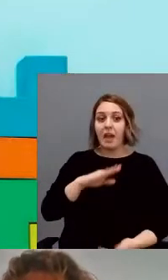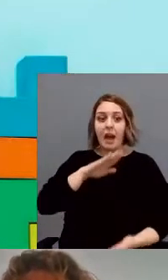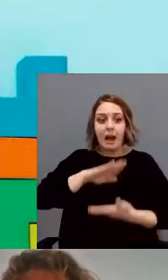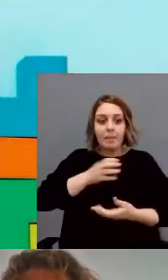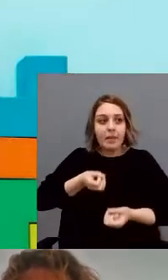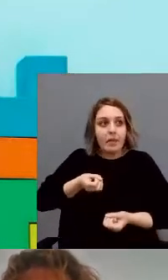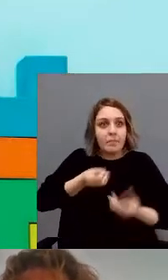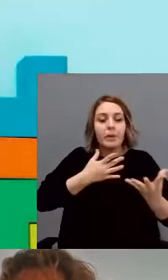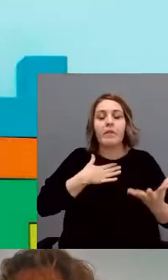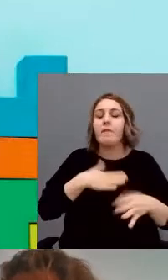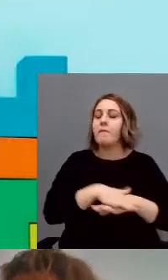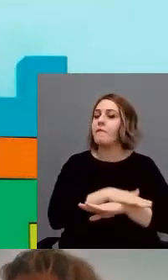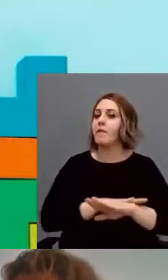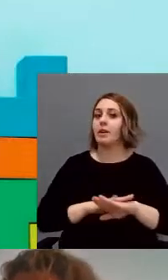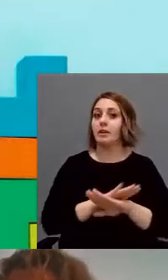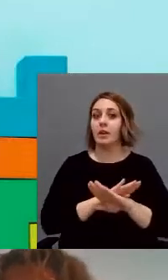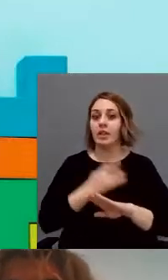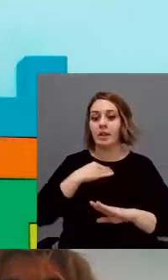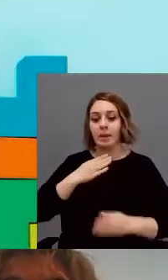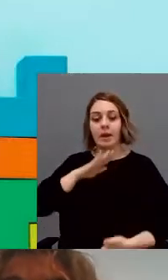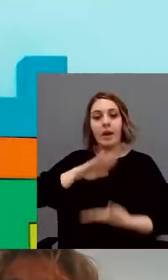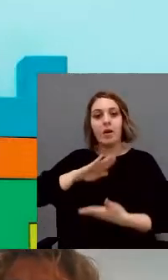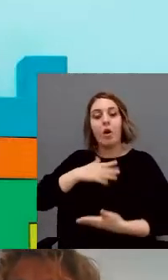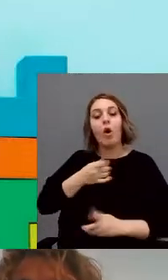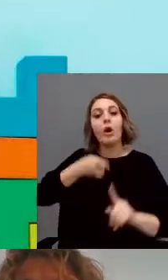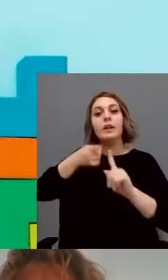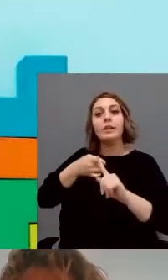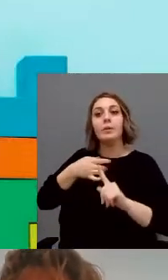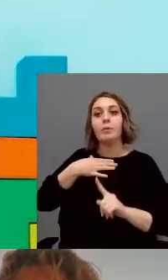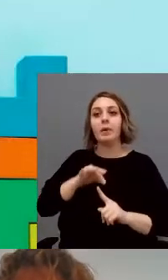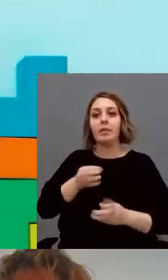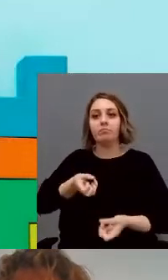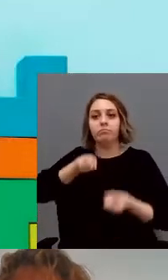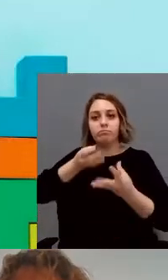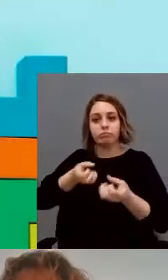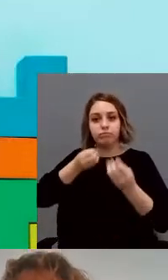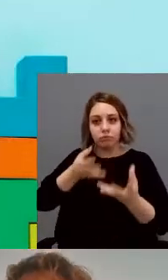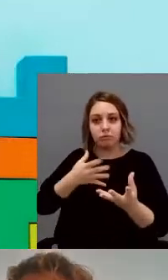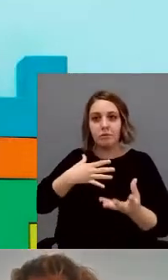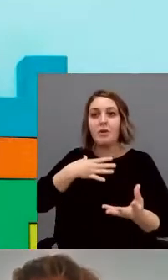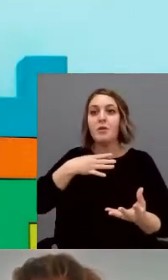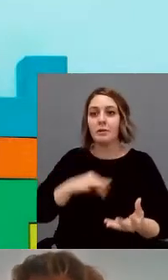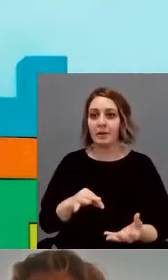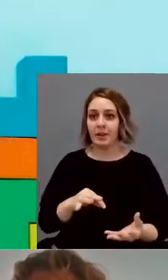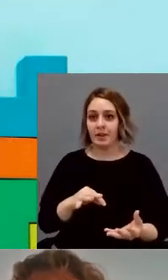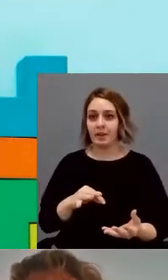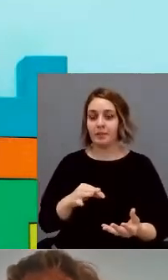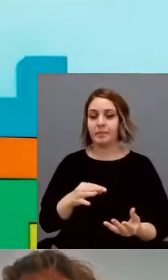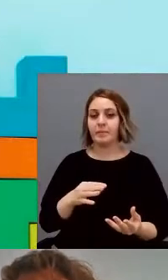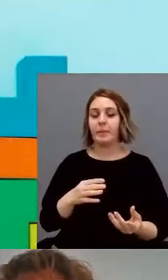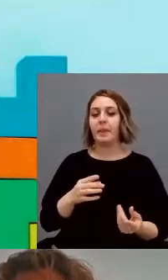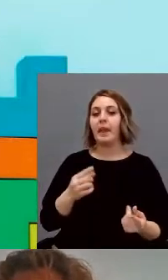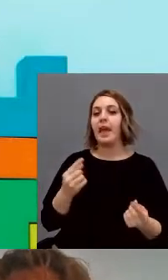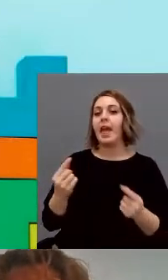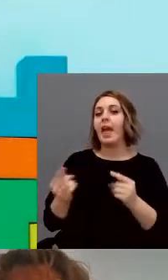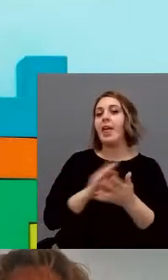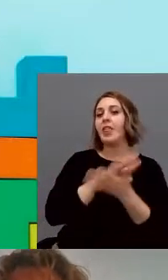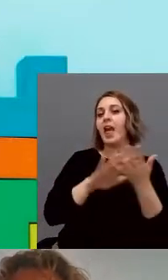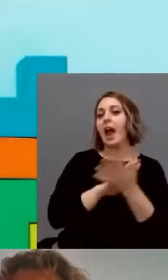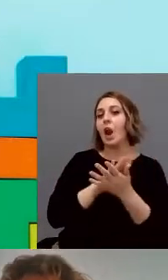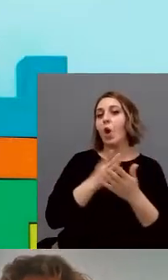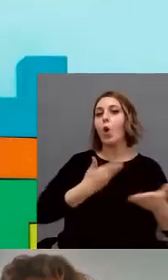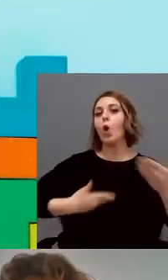es fundamental establecer la capacidad de poder narrar y contar. El diálogo cooperativo